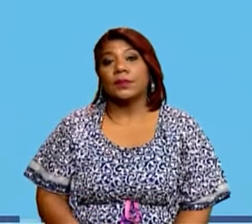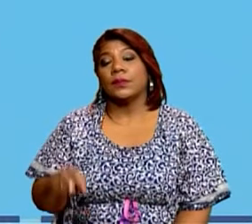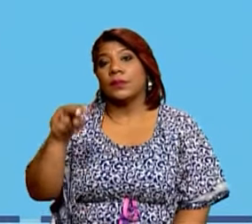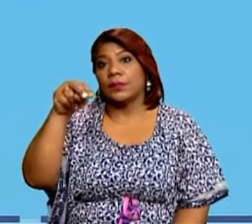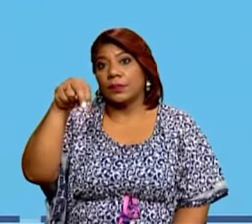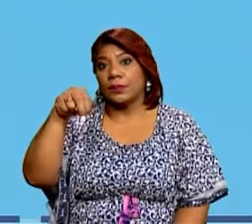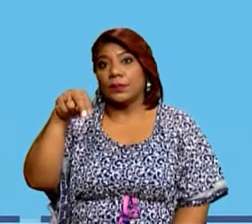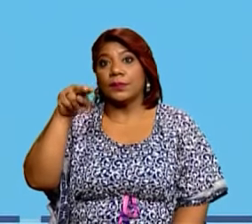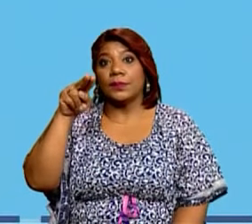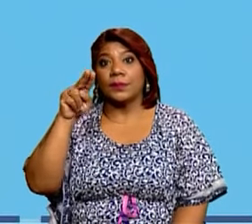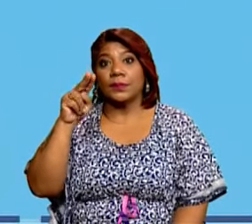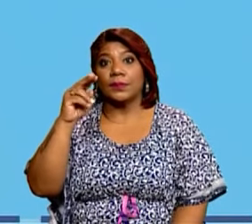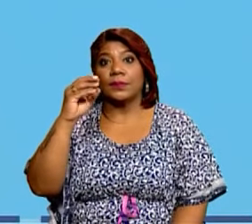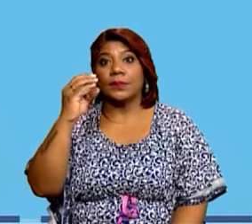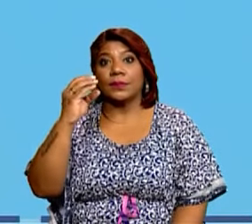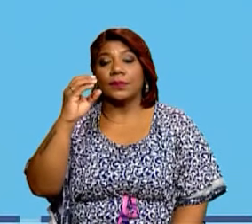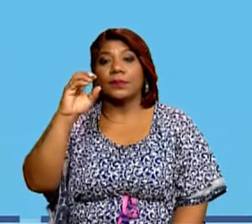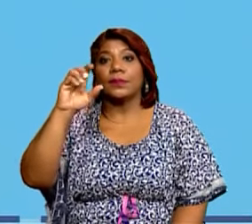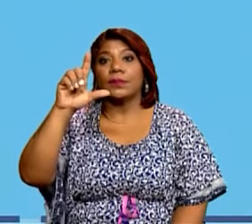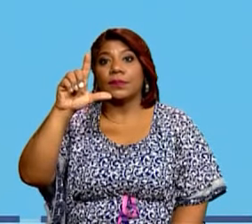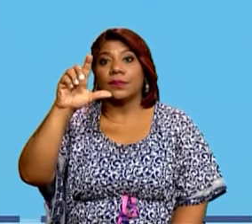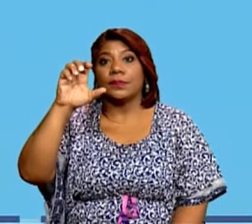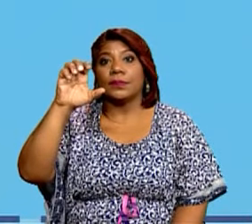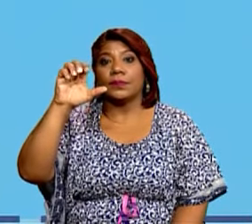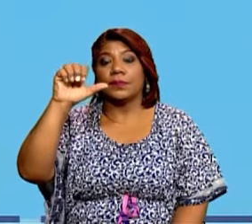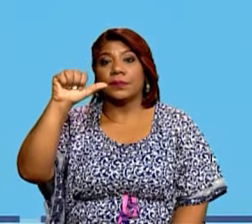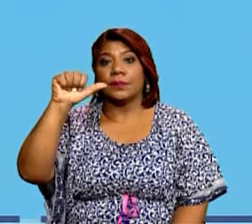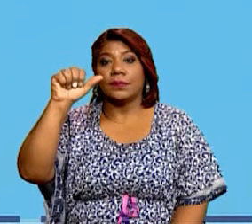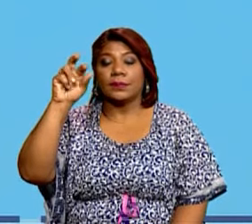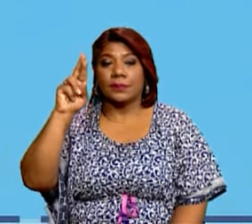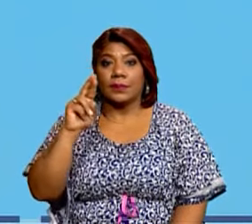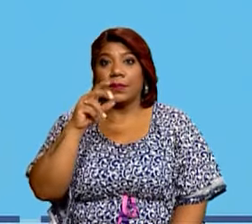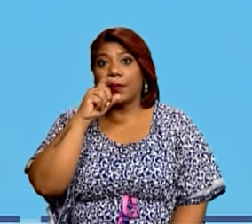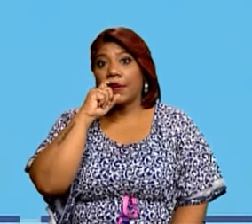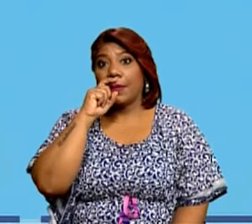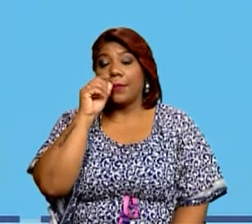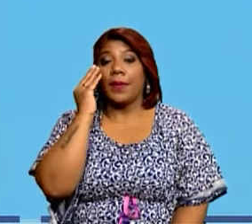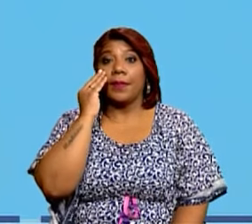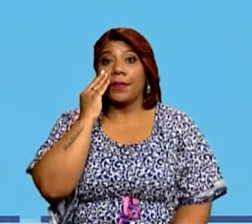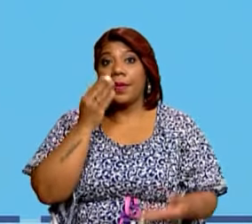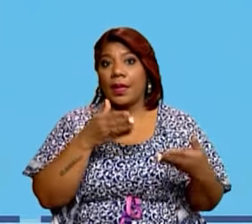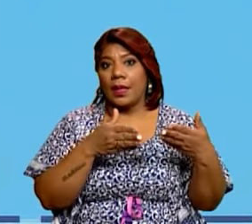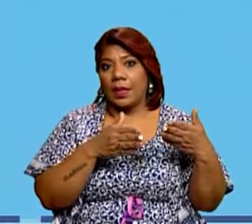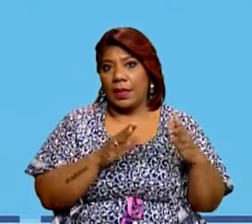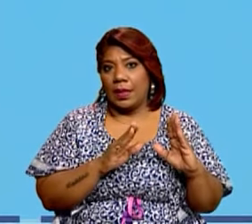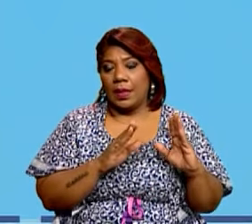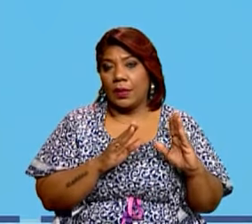nuclear. Está formado por sus padres, mamá, papá y los hijos.